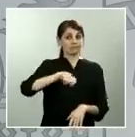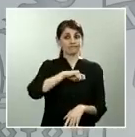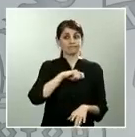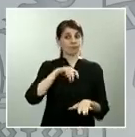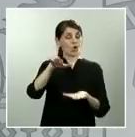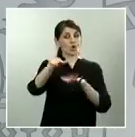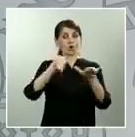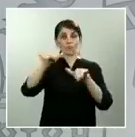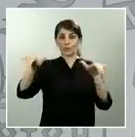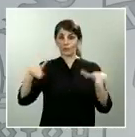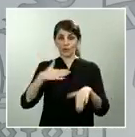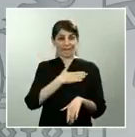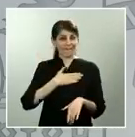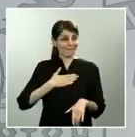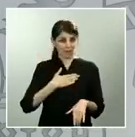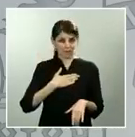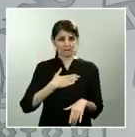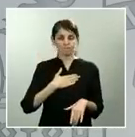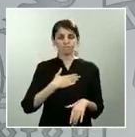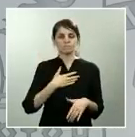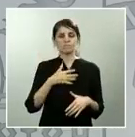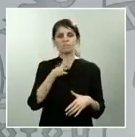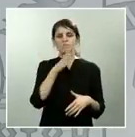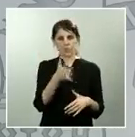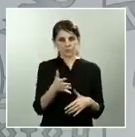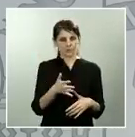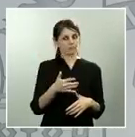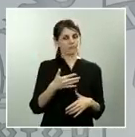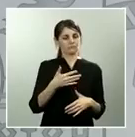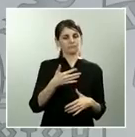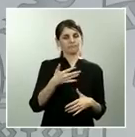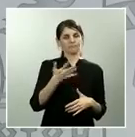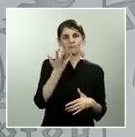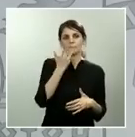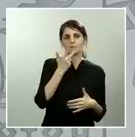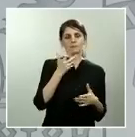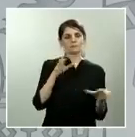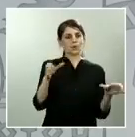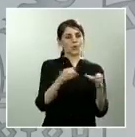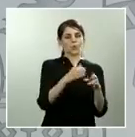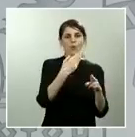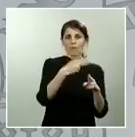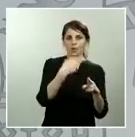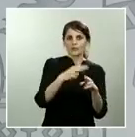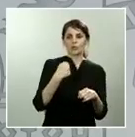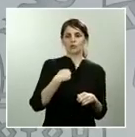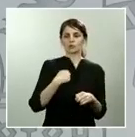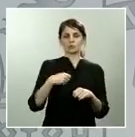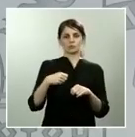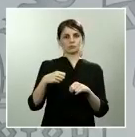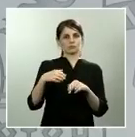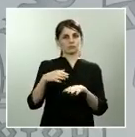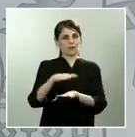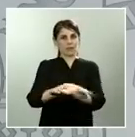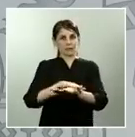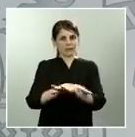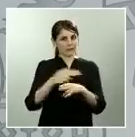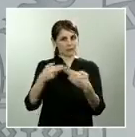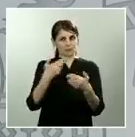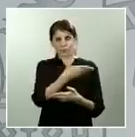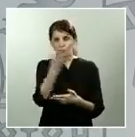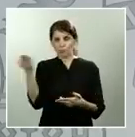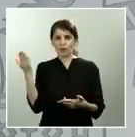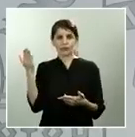un diálogo en relación con los partidos políticos, con todas las administraciones que tenemos un papel que jugar en este proceso de